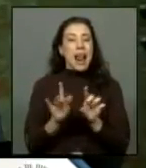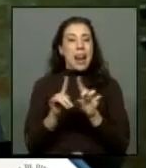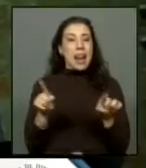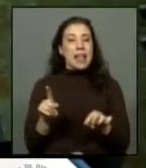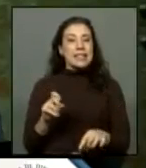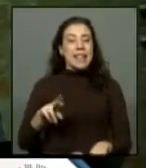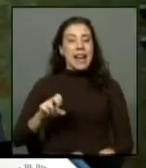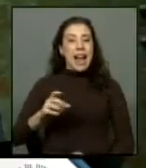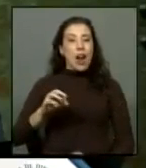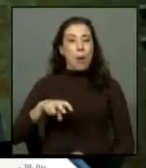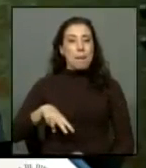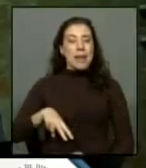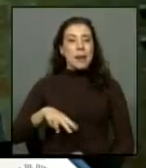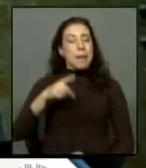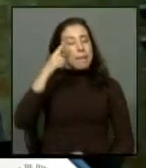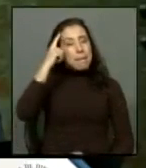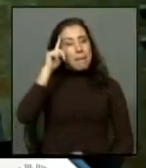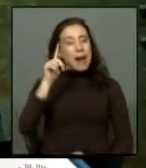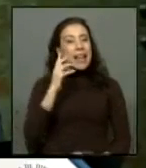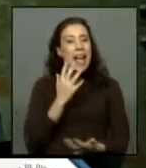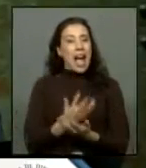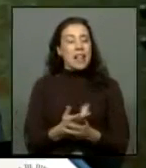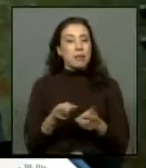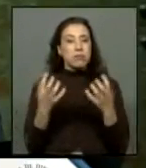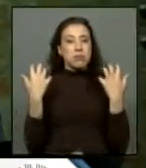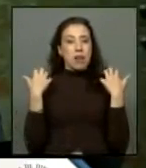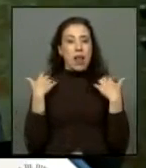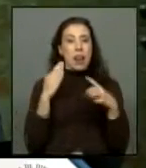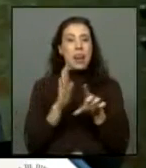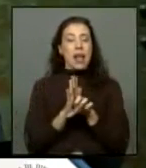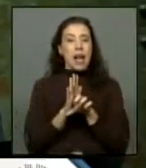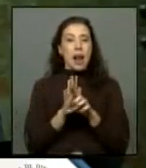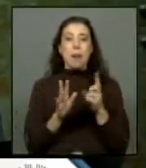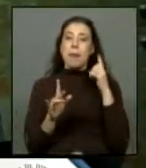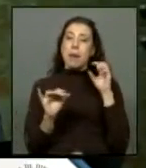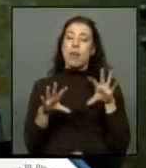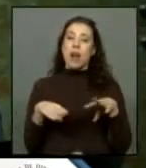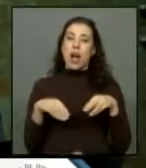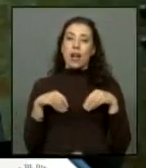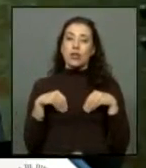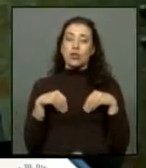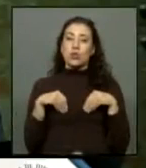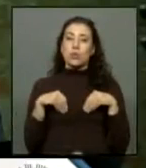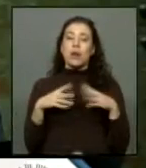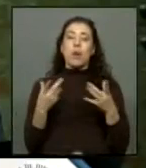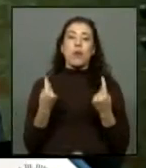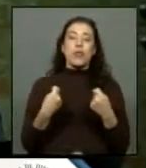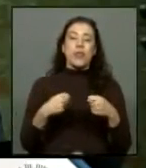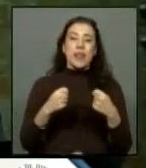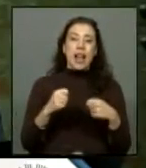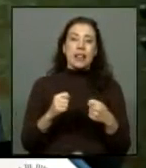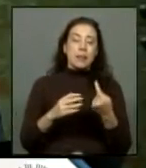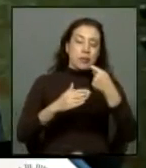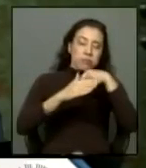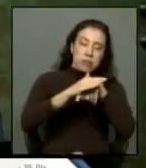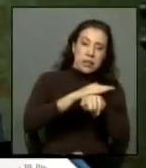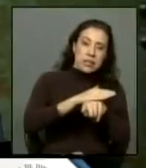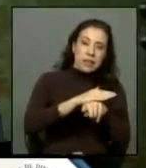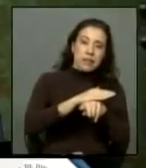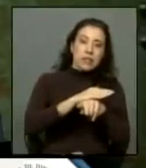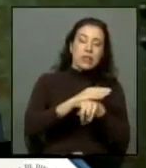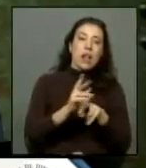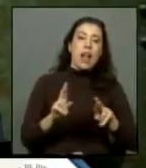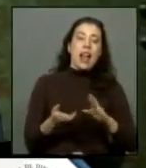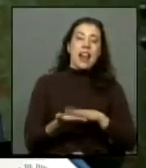CERNAGEOMIN con el objeto de que este cuente con las facultades legales y materiales para hacerse cargo del tratamiento intervención y